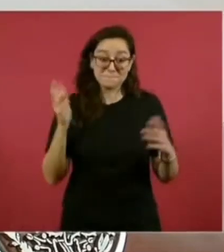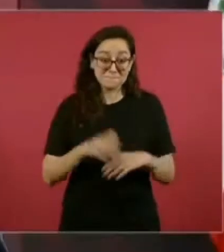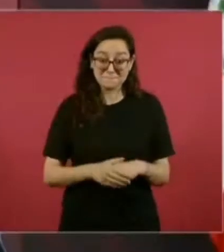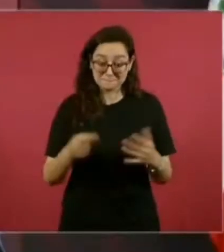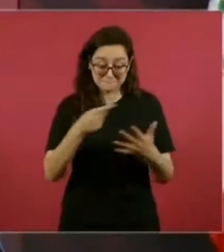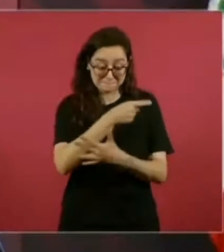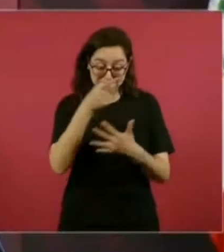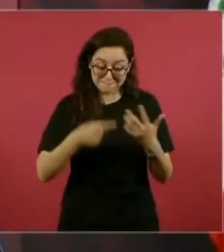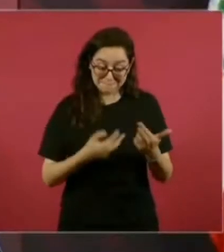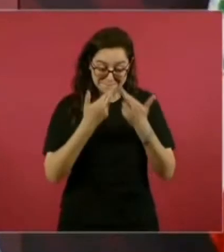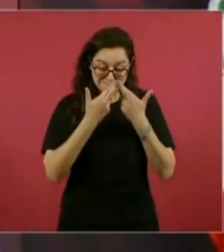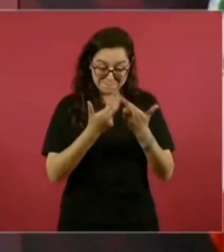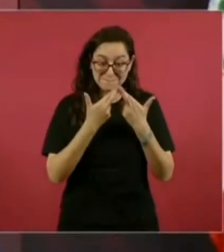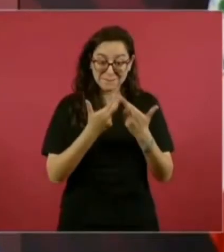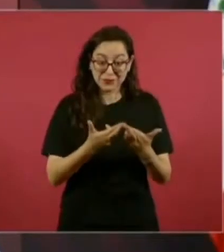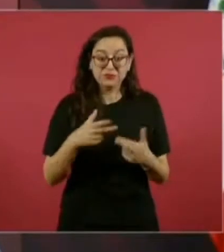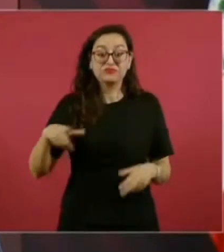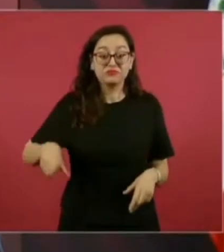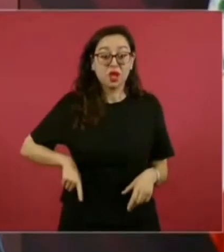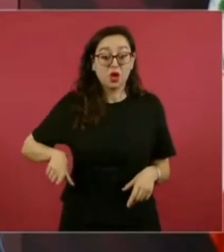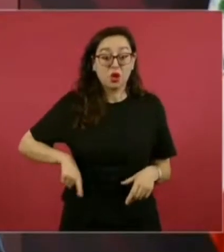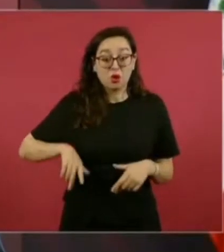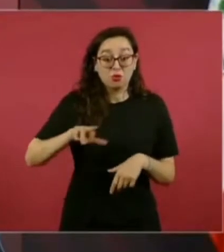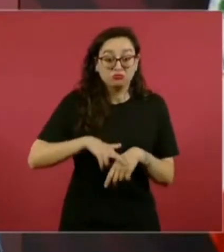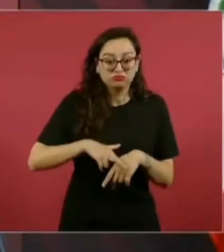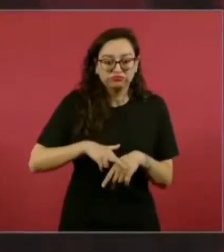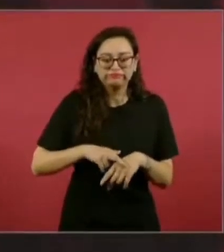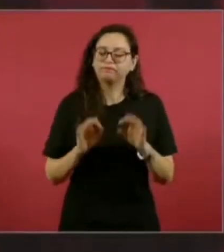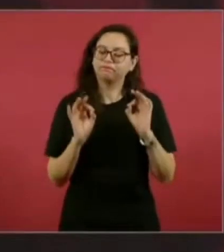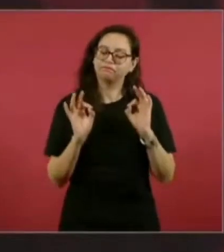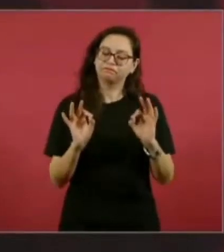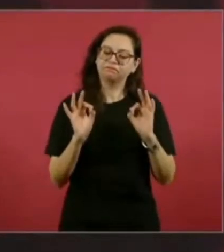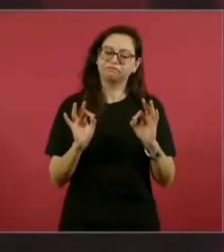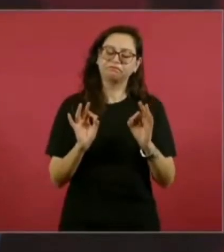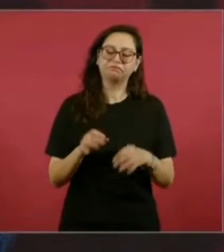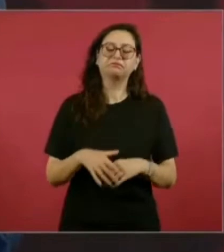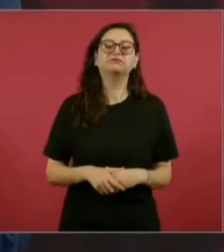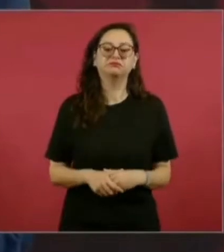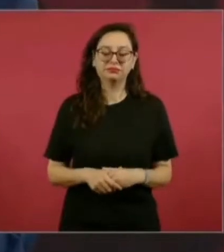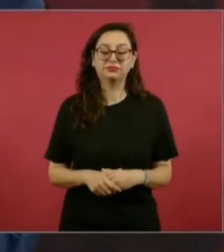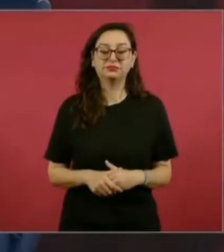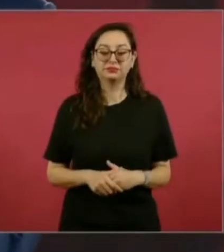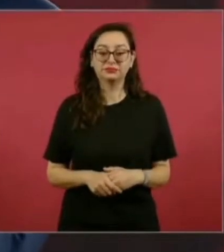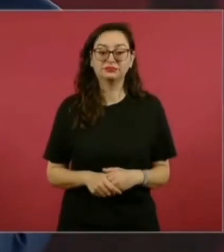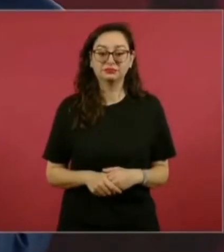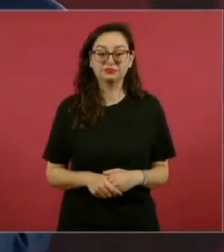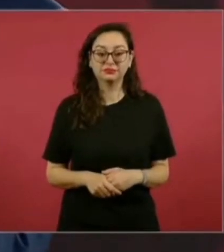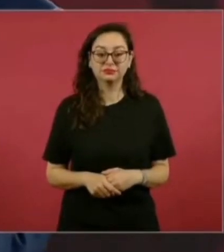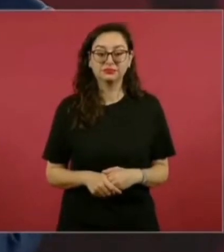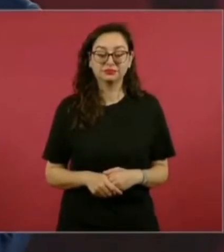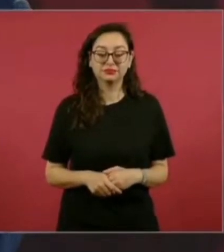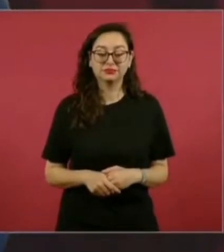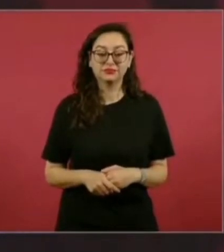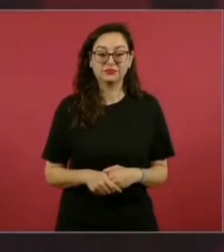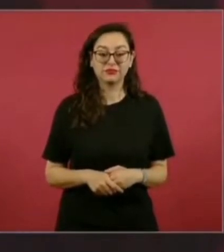gobernador, muy buen gobernador y ya parece que